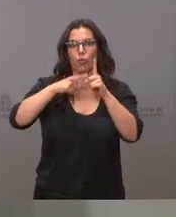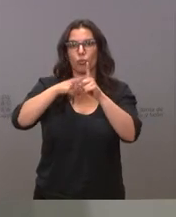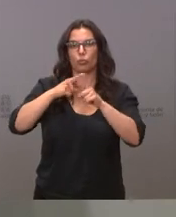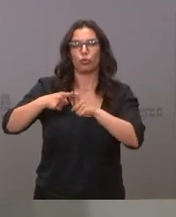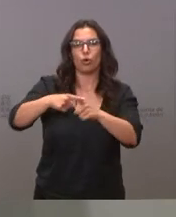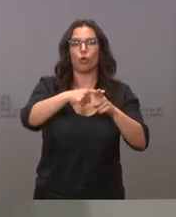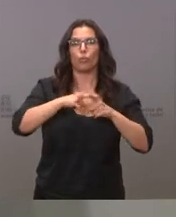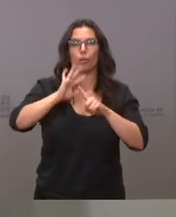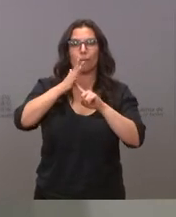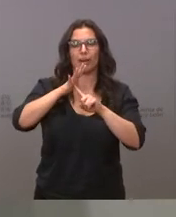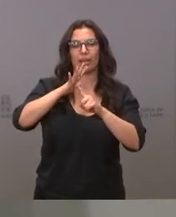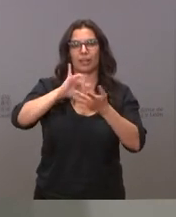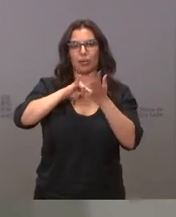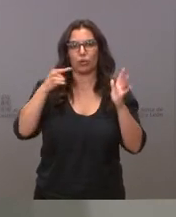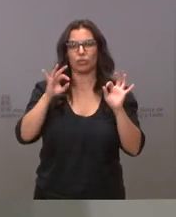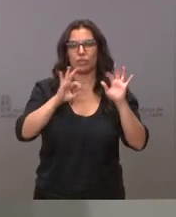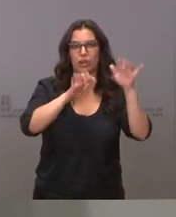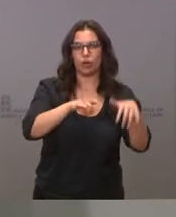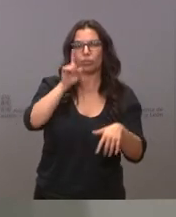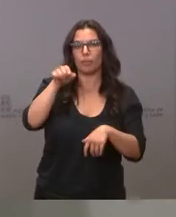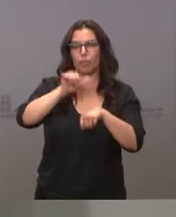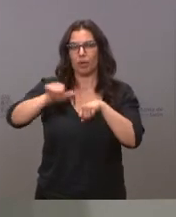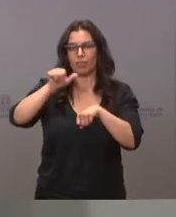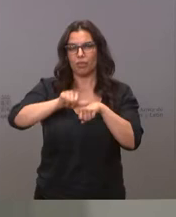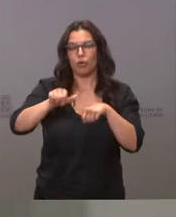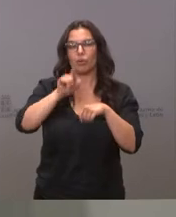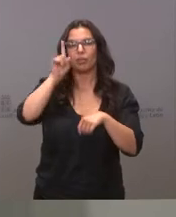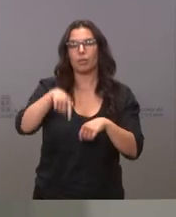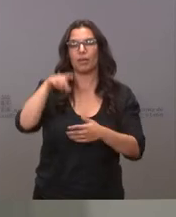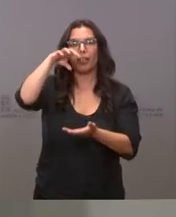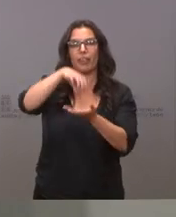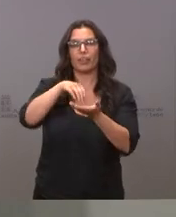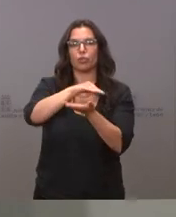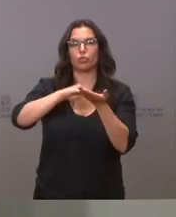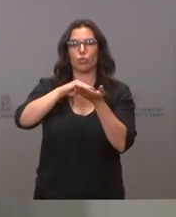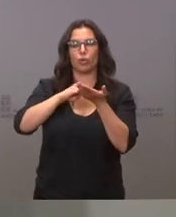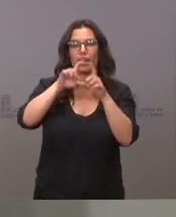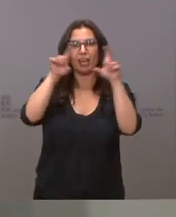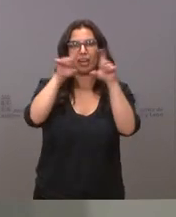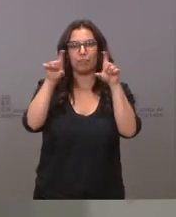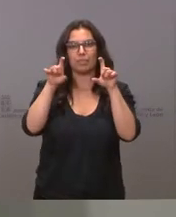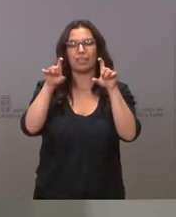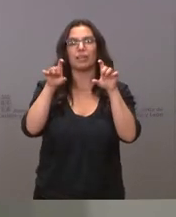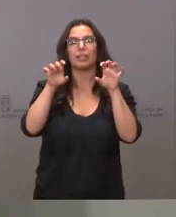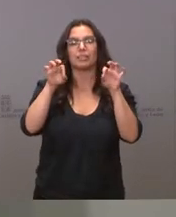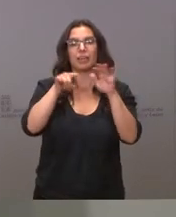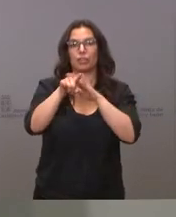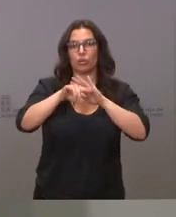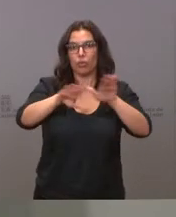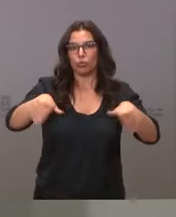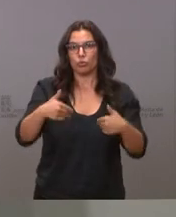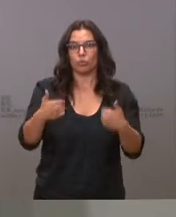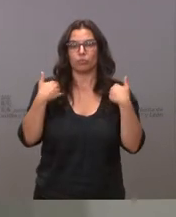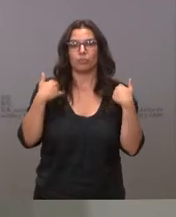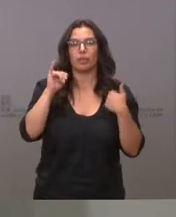Parque Tecnológico de León, edificios del Parque Tecnológico de Huesillo y del Centro de Soluciones Empresariales, gestionados todos ellos por el ICE.